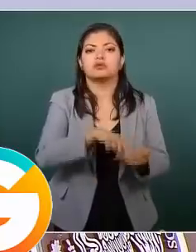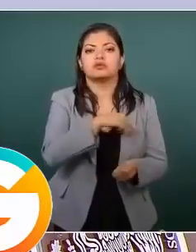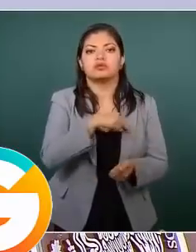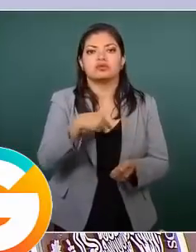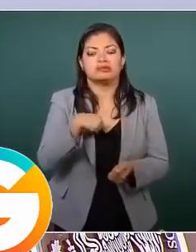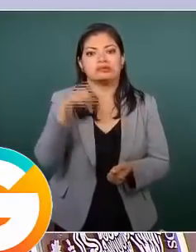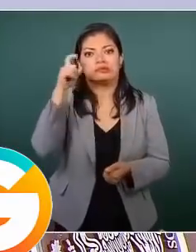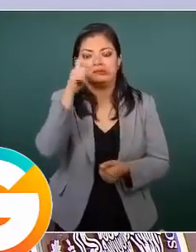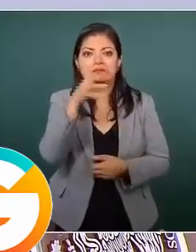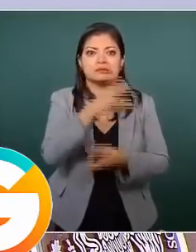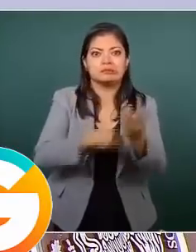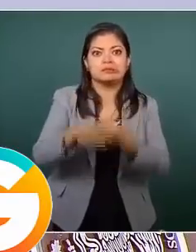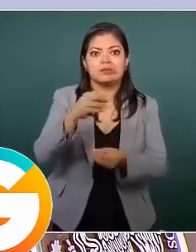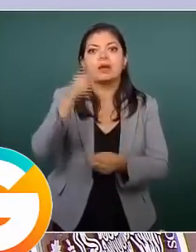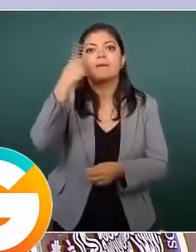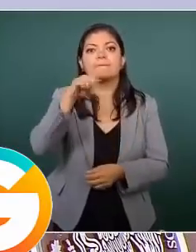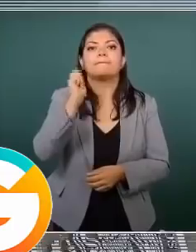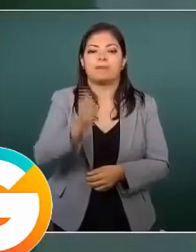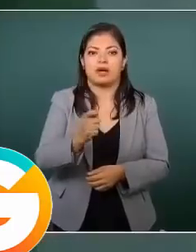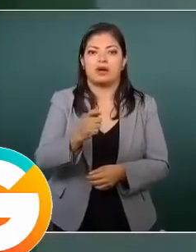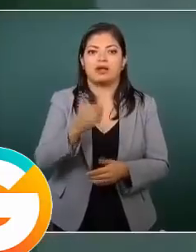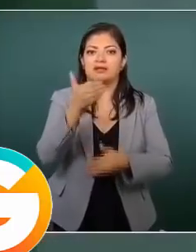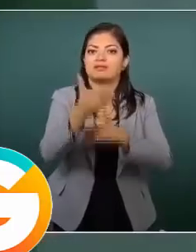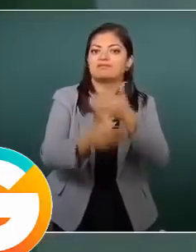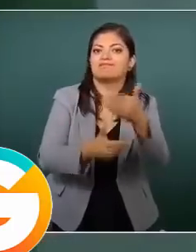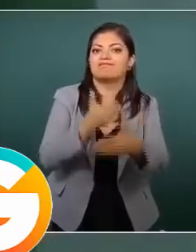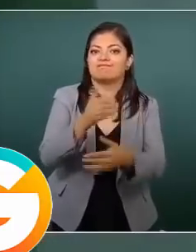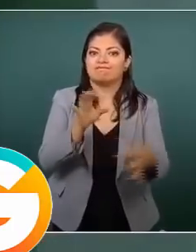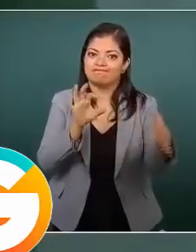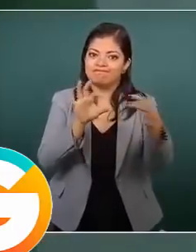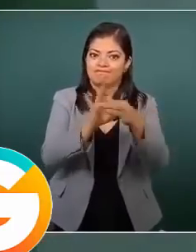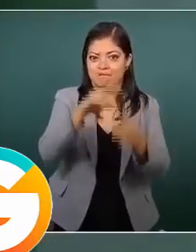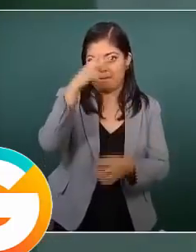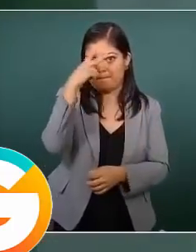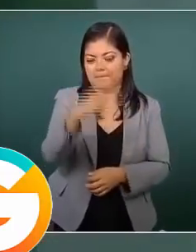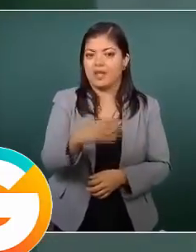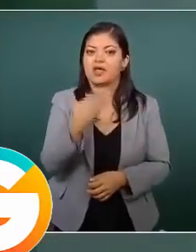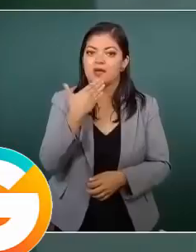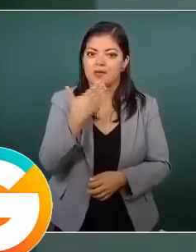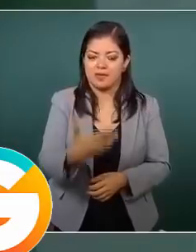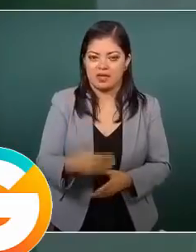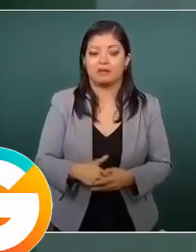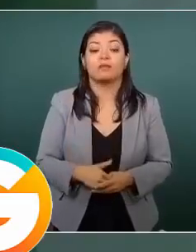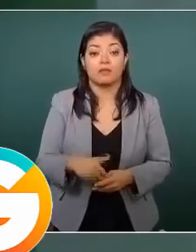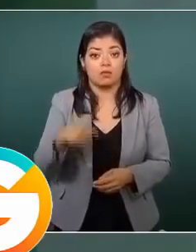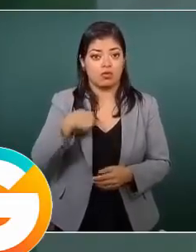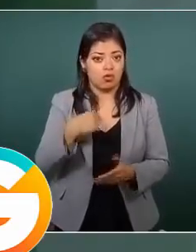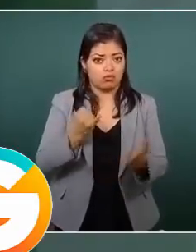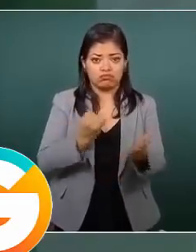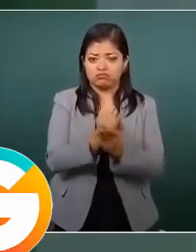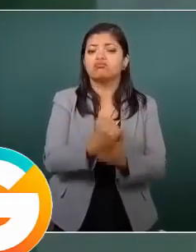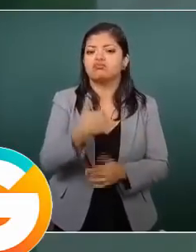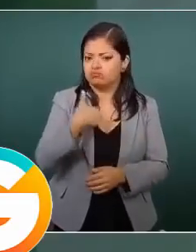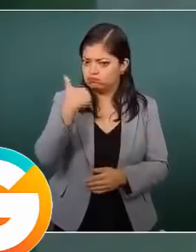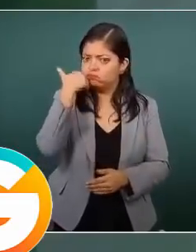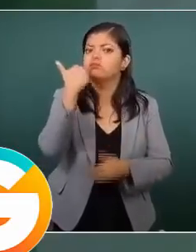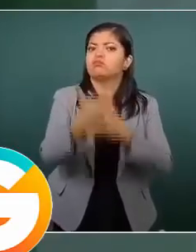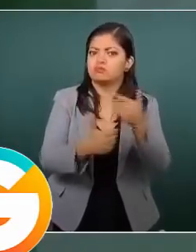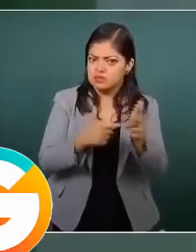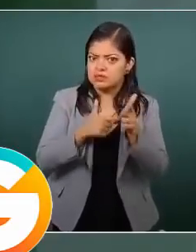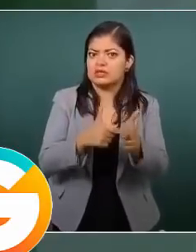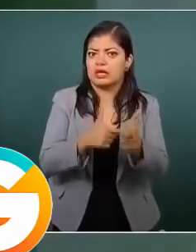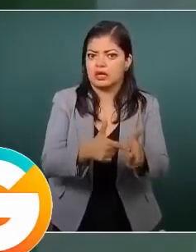de tensión que se han vivido para cerrar filas con usted por el bien de México. Yo he decidido hacer todo lo que está a mi alcance para lograr este propósito.